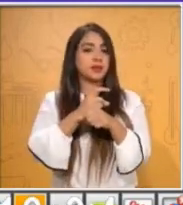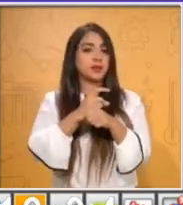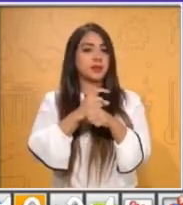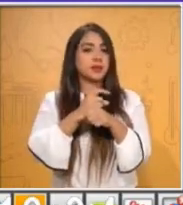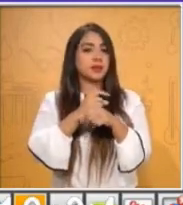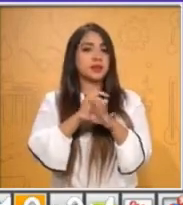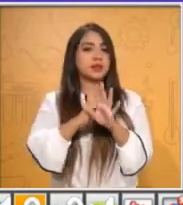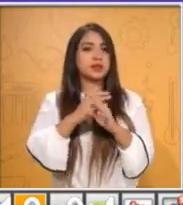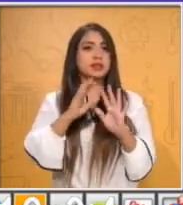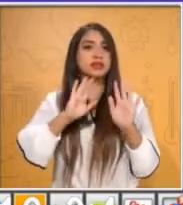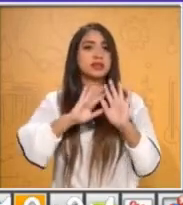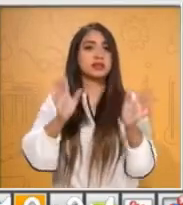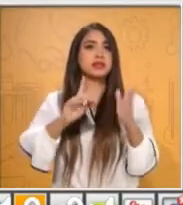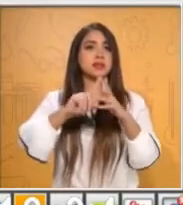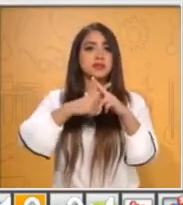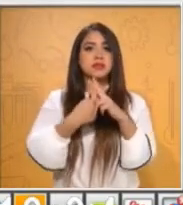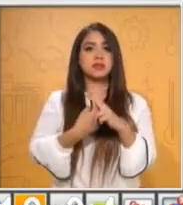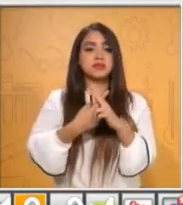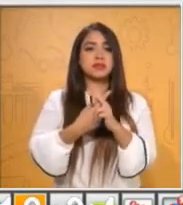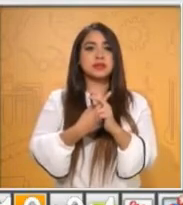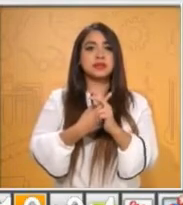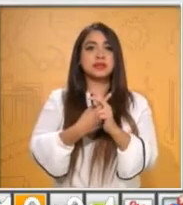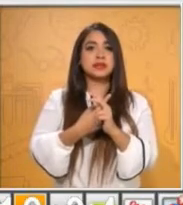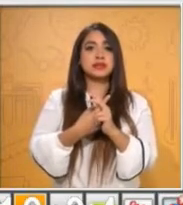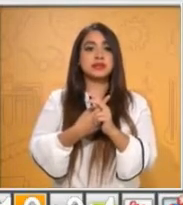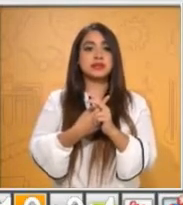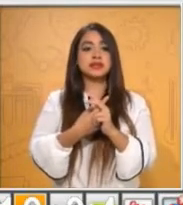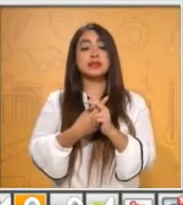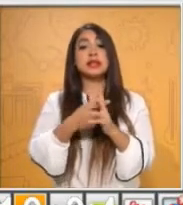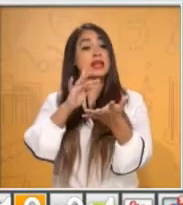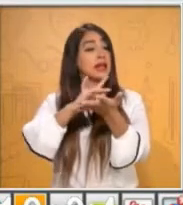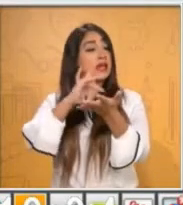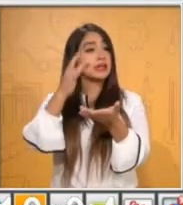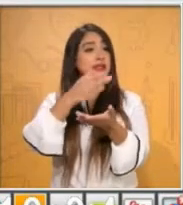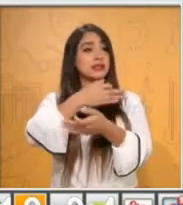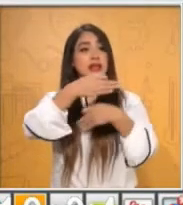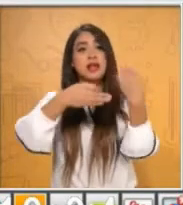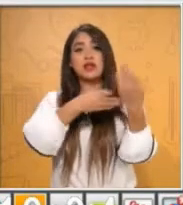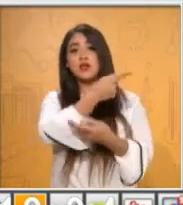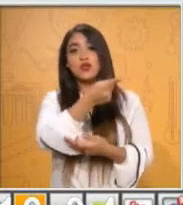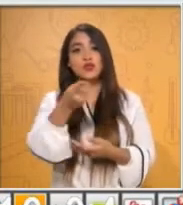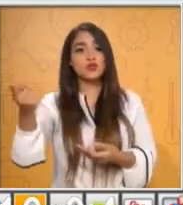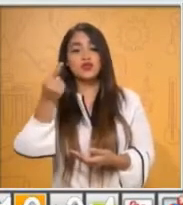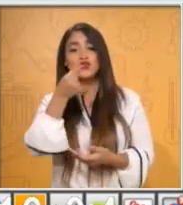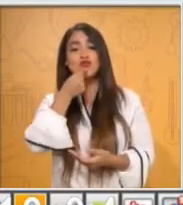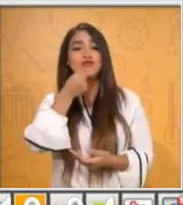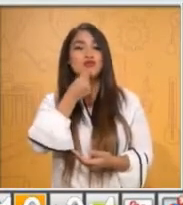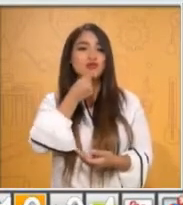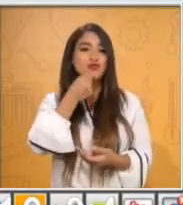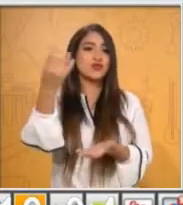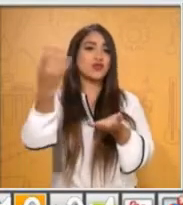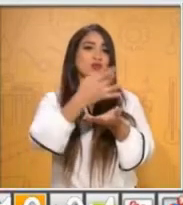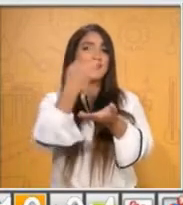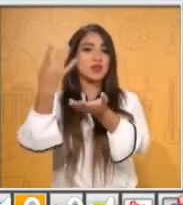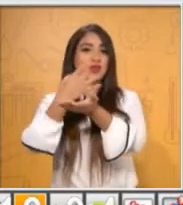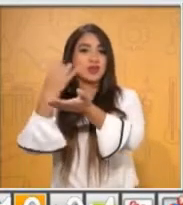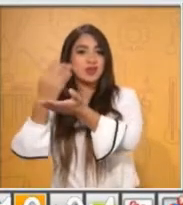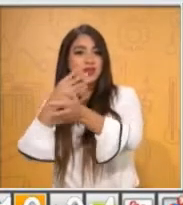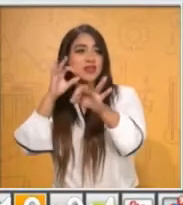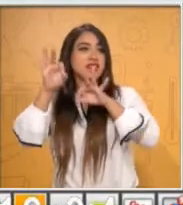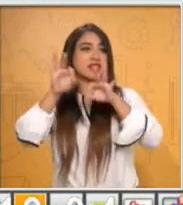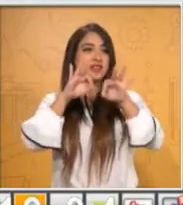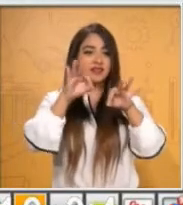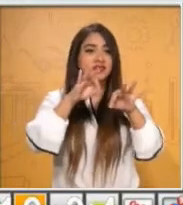dar inicio, pues les queremos agradecer a todos los niños que nos mandaron sus tareas y sus trabajos. Muchas gracias, continuemos así.